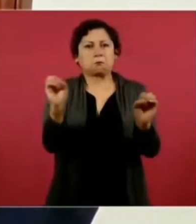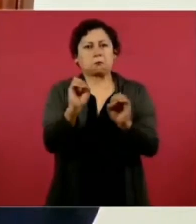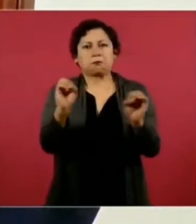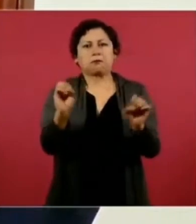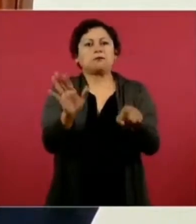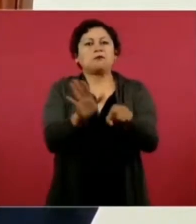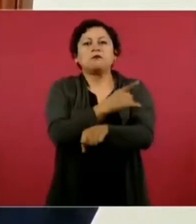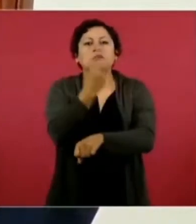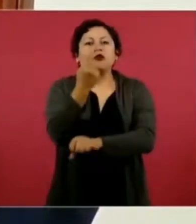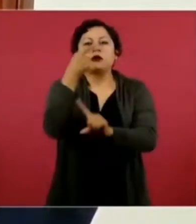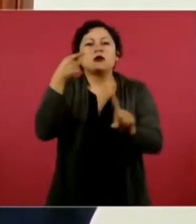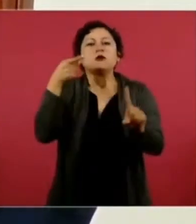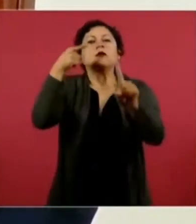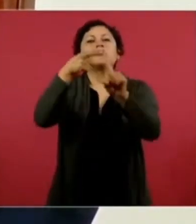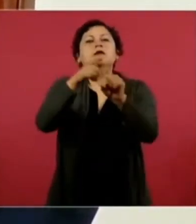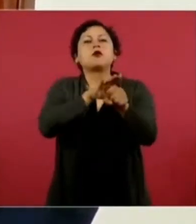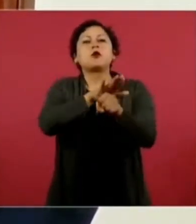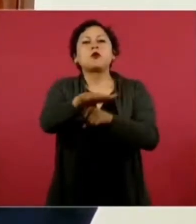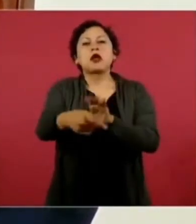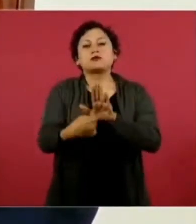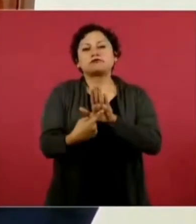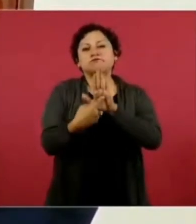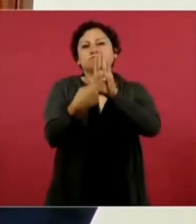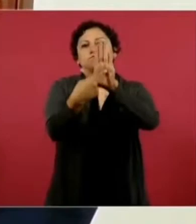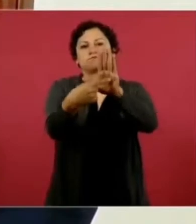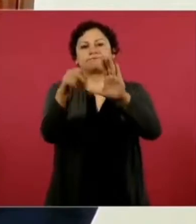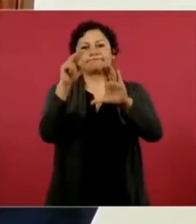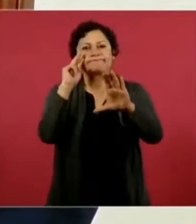hay que conocer toda la verdad.